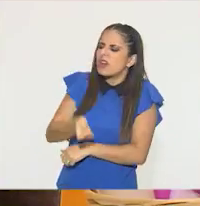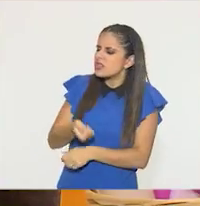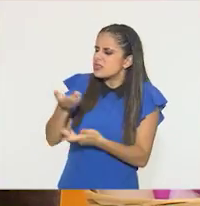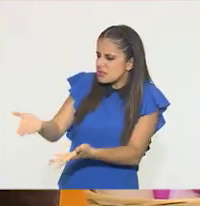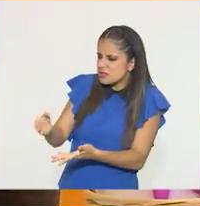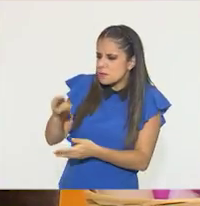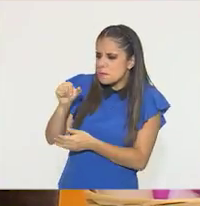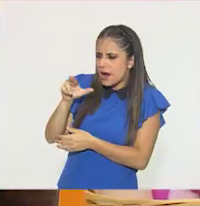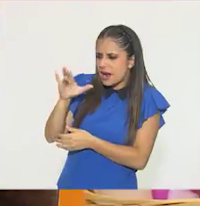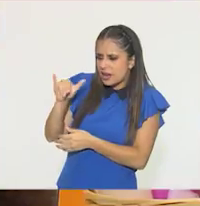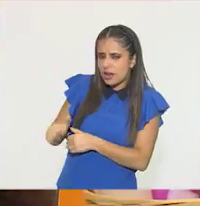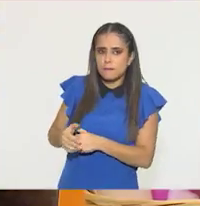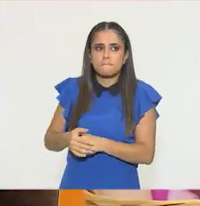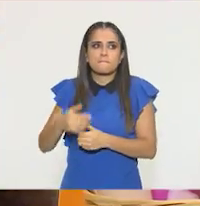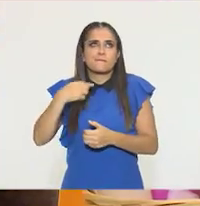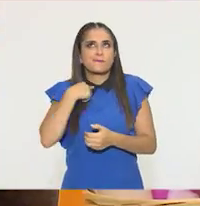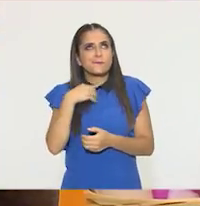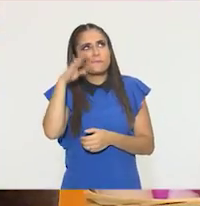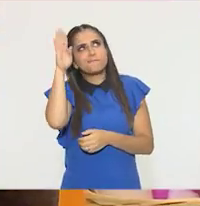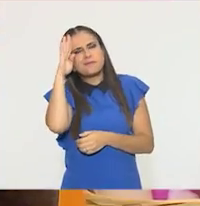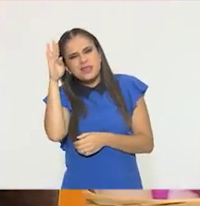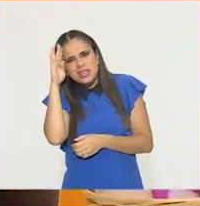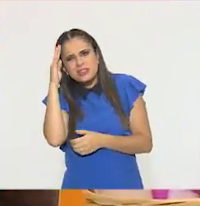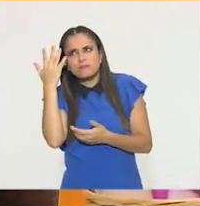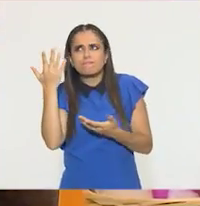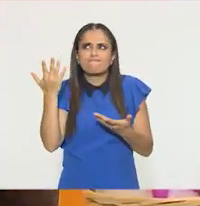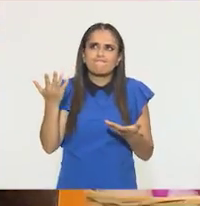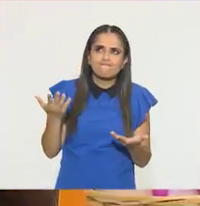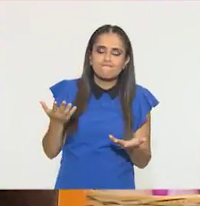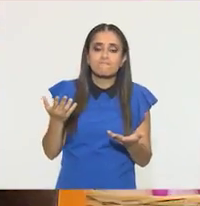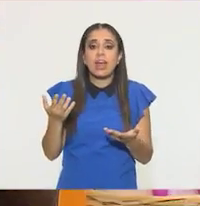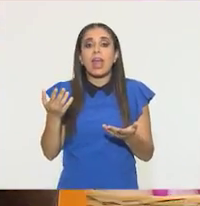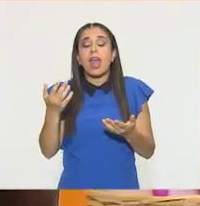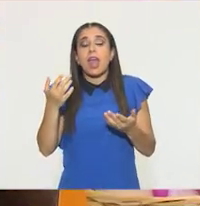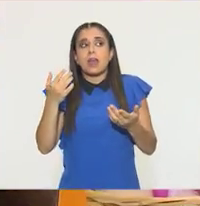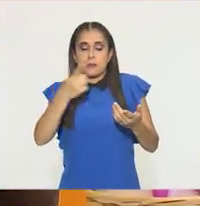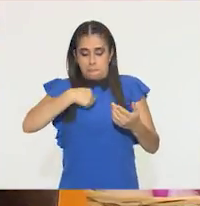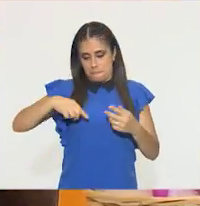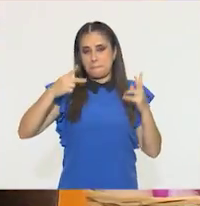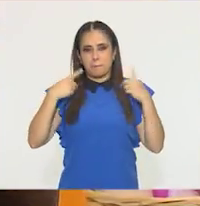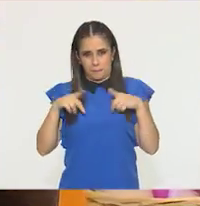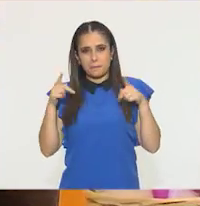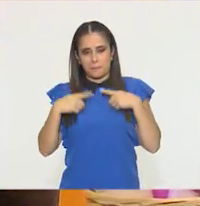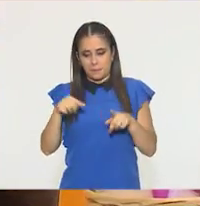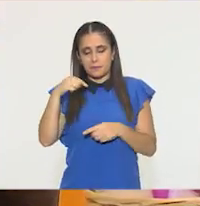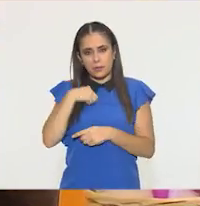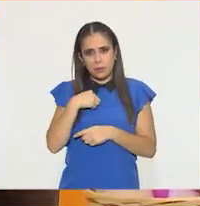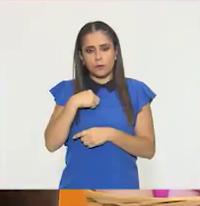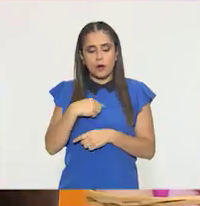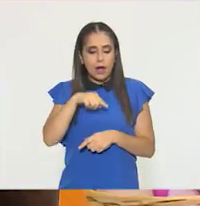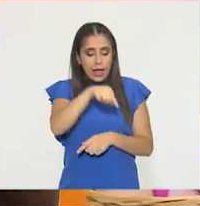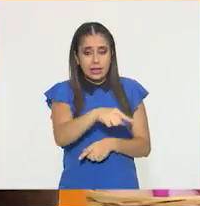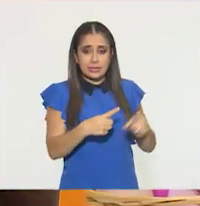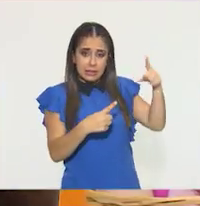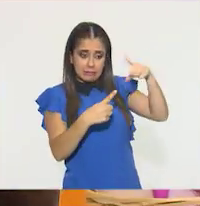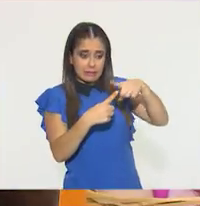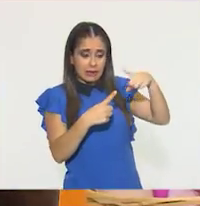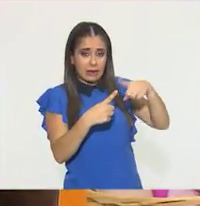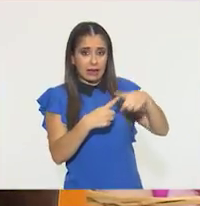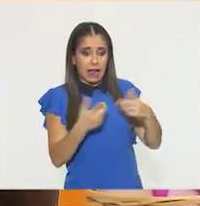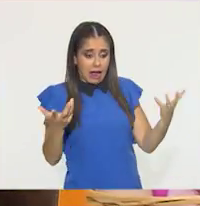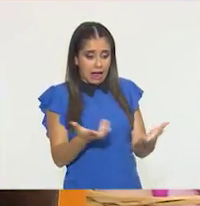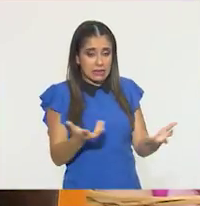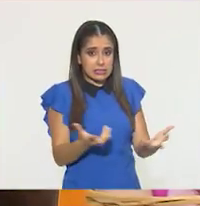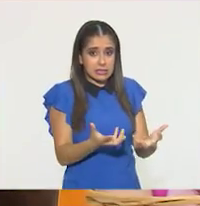Pues creo tener idea de que es cuando nosotros queremos hacer una tarea y ponemos